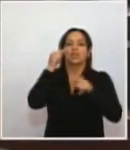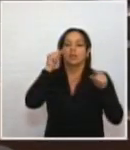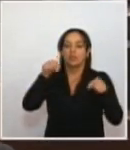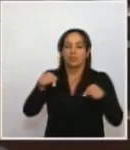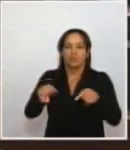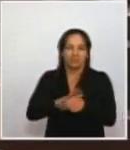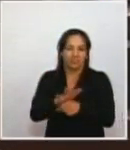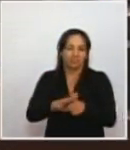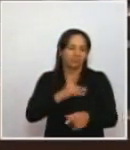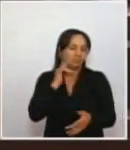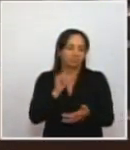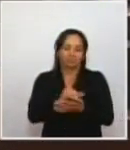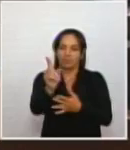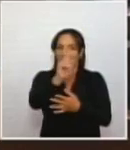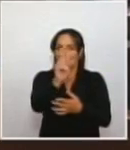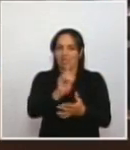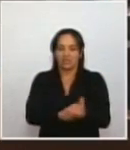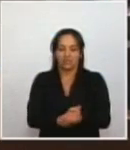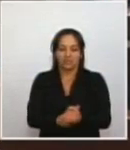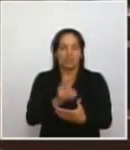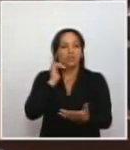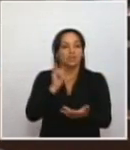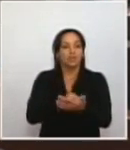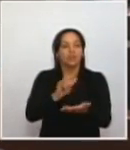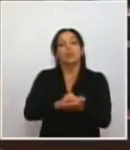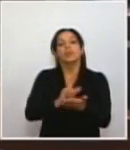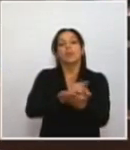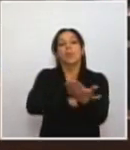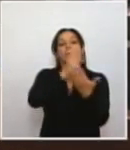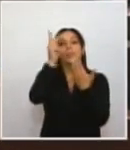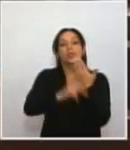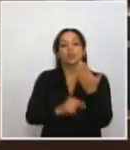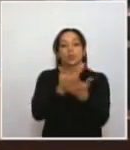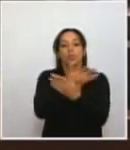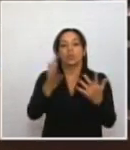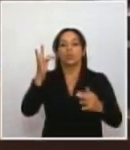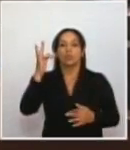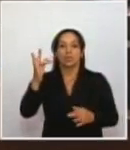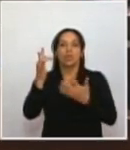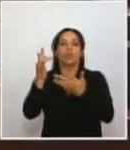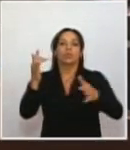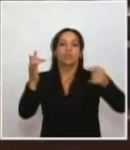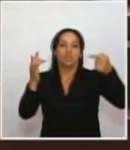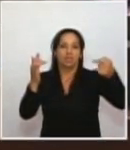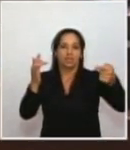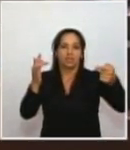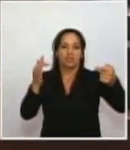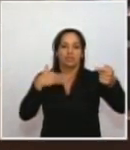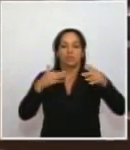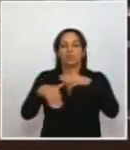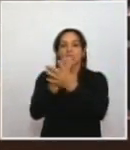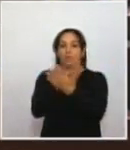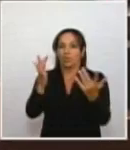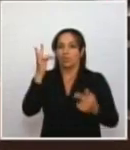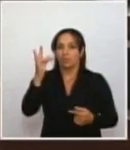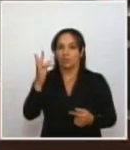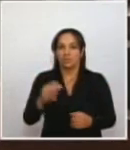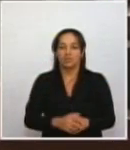Yo creo que este proyecto tiene virtudes y tiene defectos. Comenzaré con una virtud,